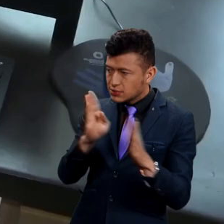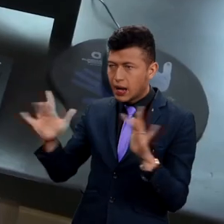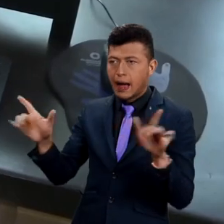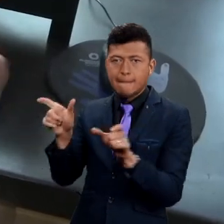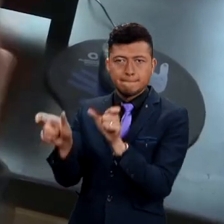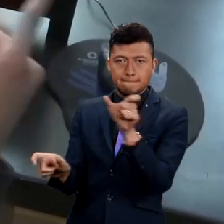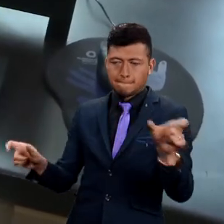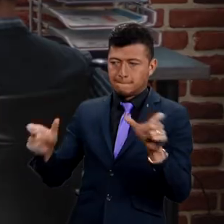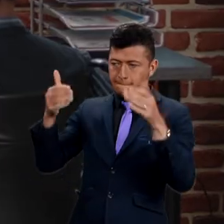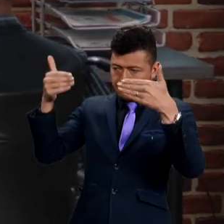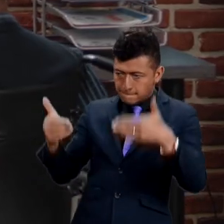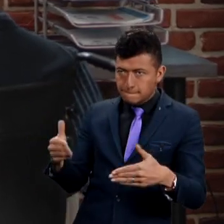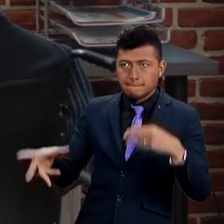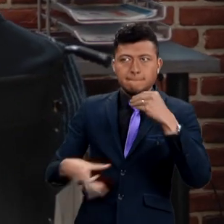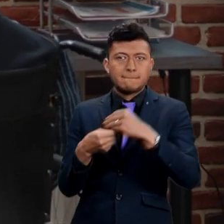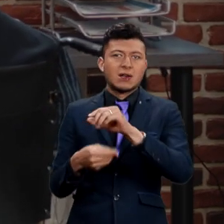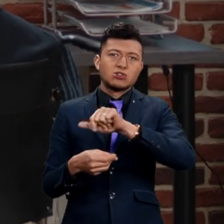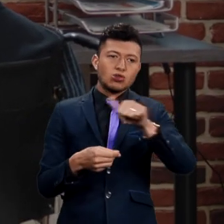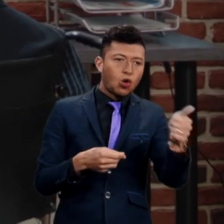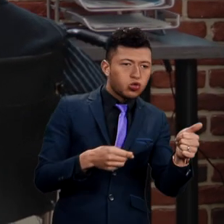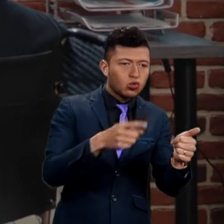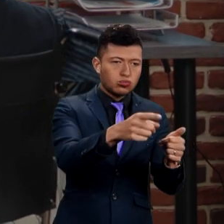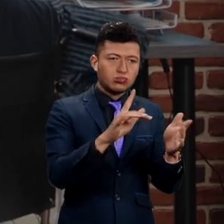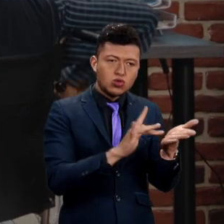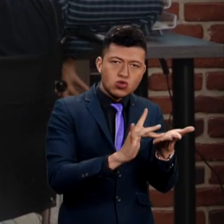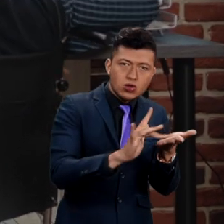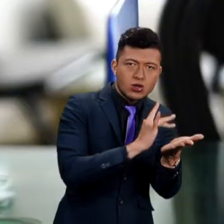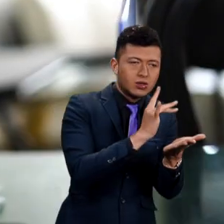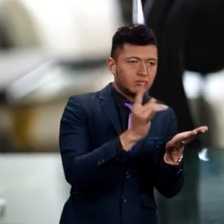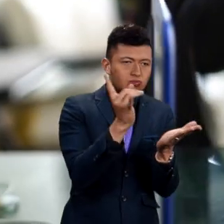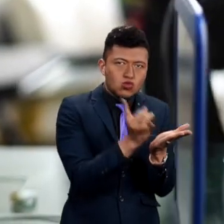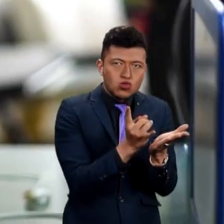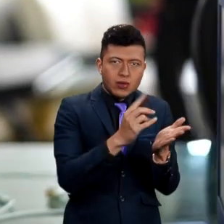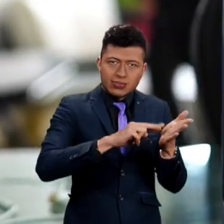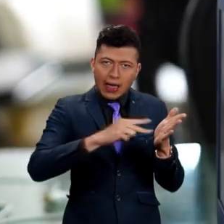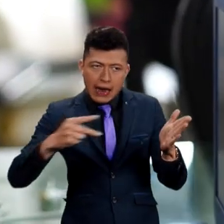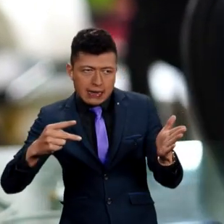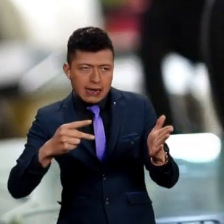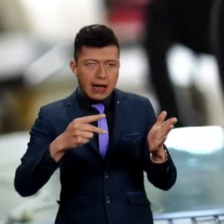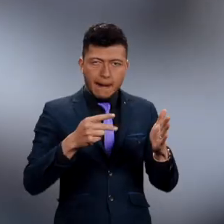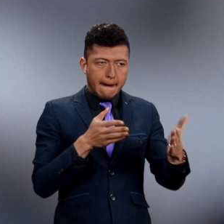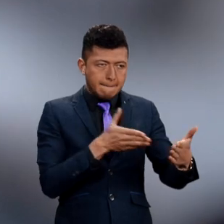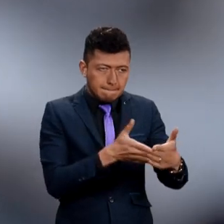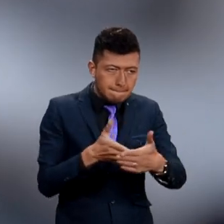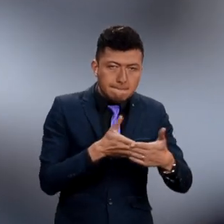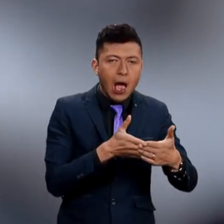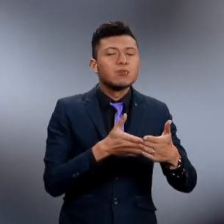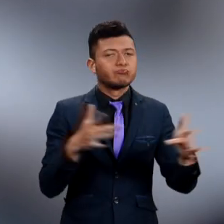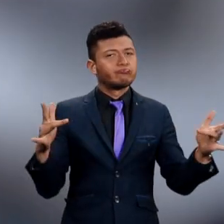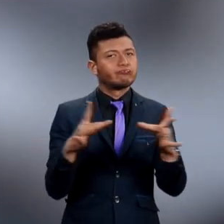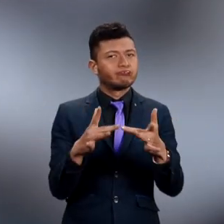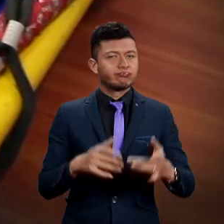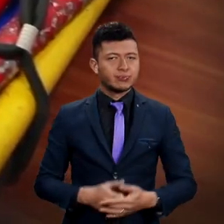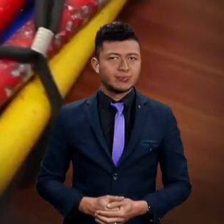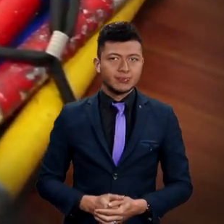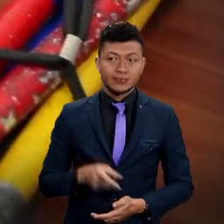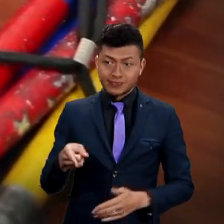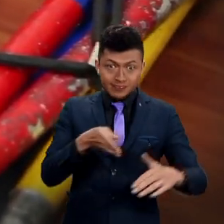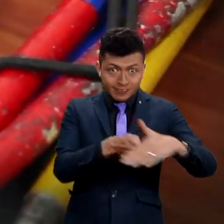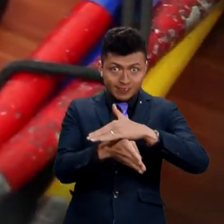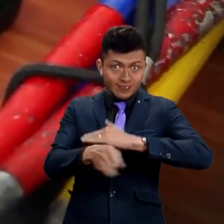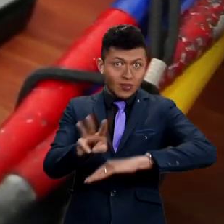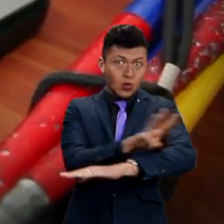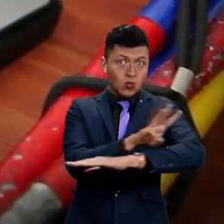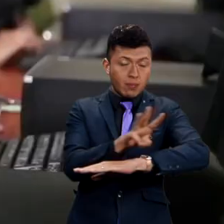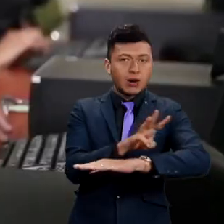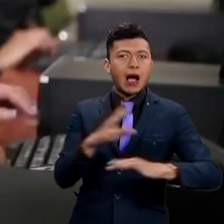considerar tanto a las personas con discapacidad como a quienes usen dispositivos que funcionen bajo conexiones y condiciones técnicas limitadas. El